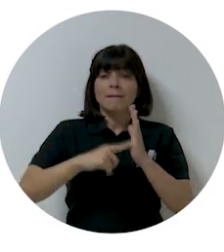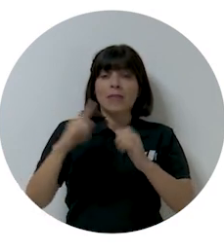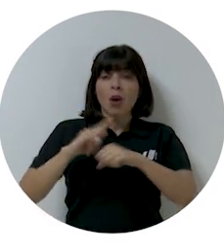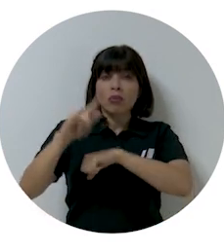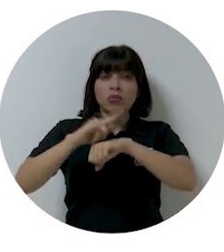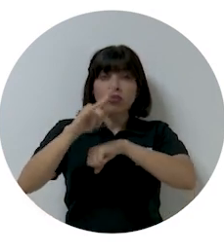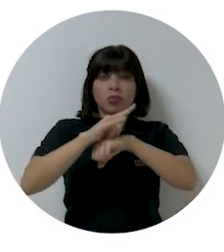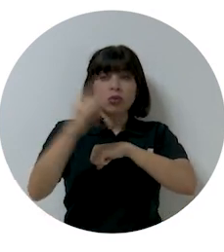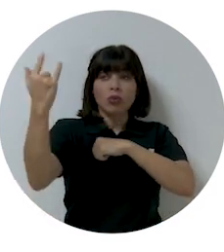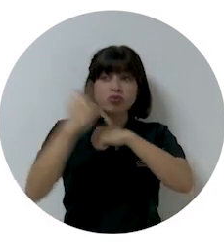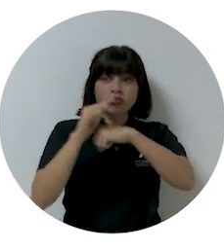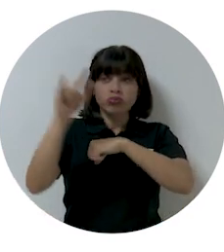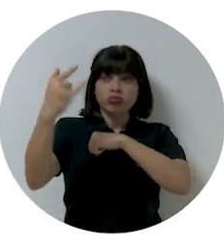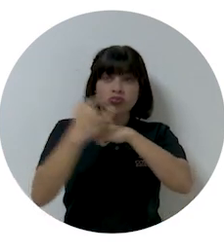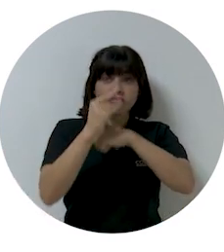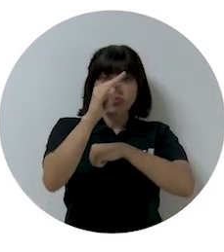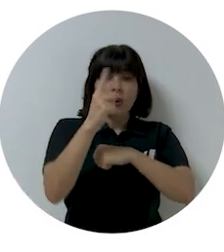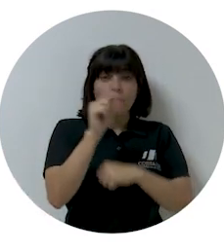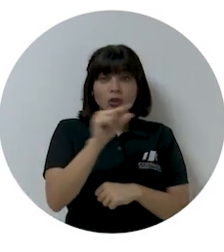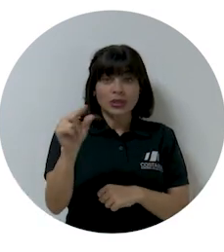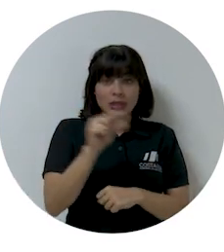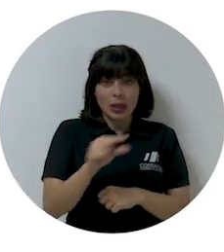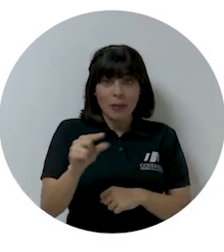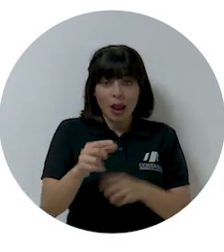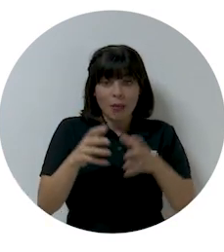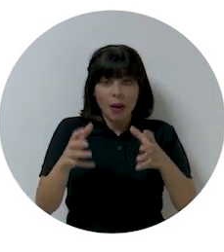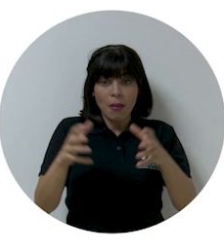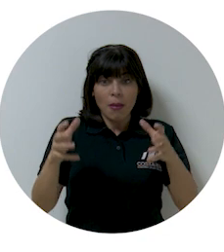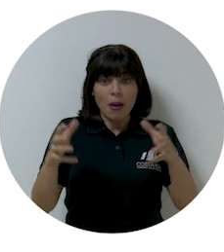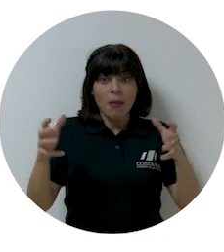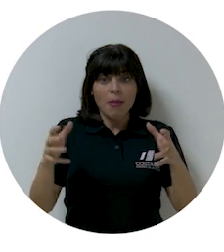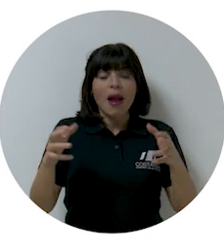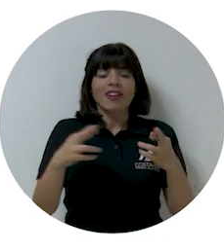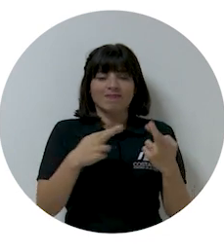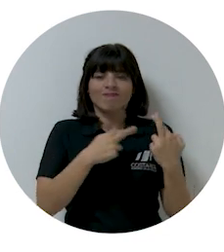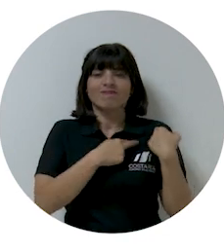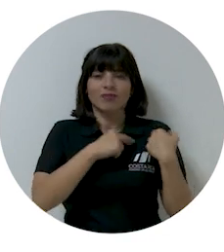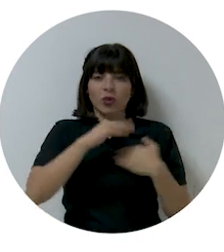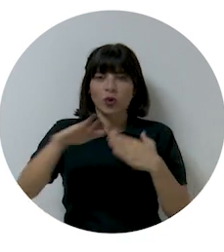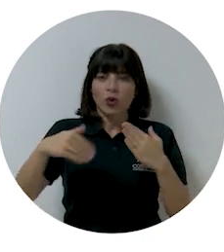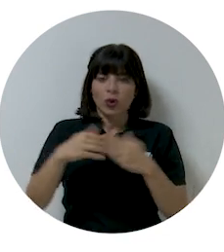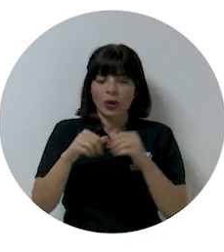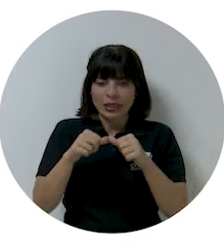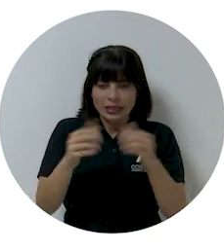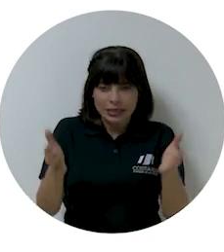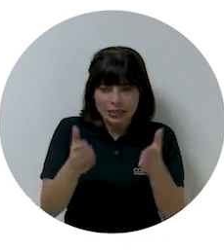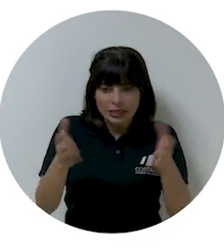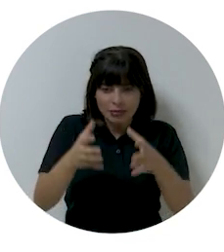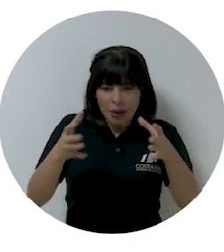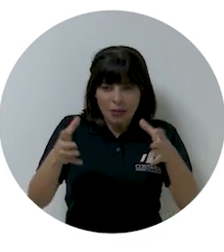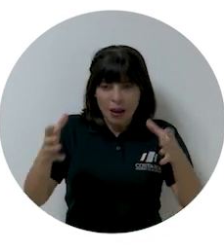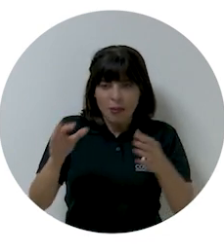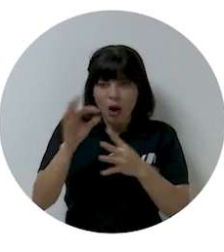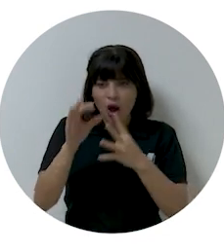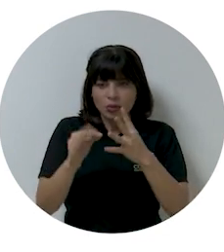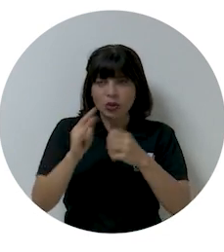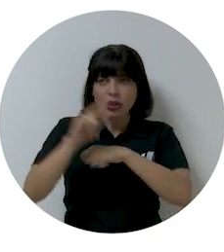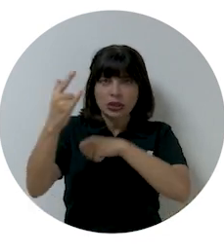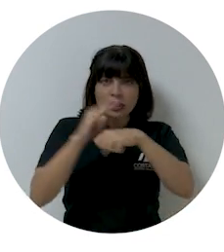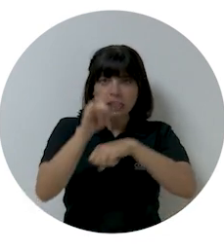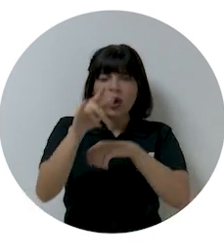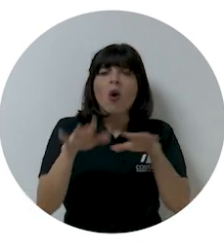internacionales ingresando y saliendo del país cada semana y en aumento, es el deber de todos continuar expandiendo la oferta aérea